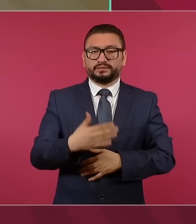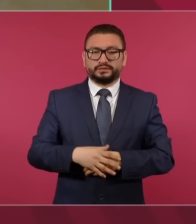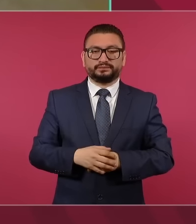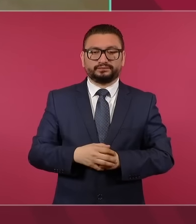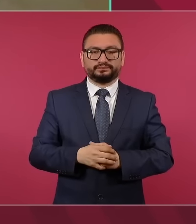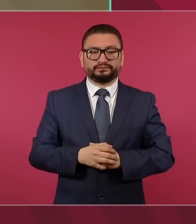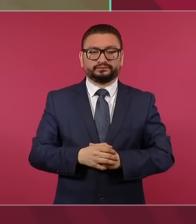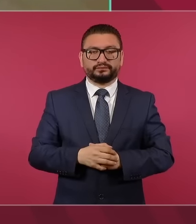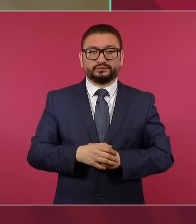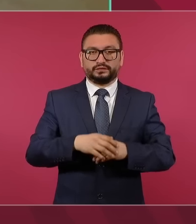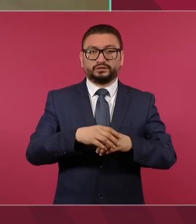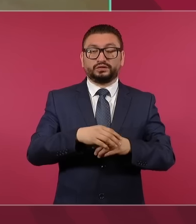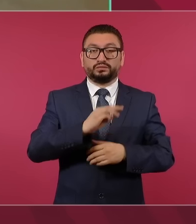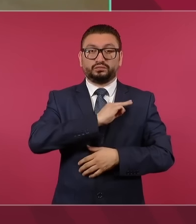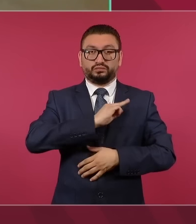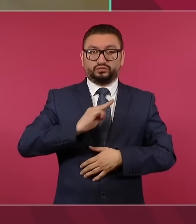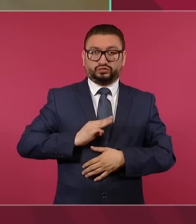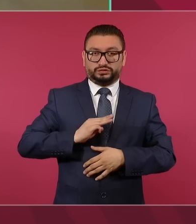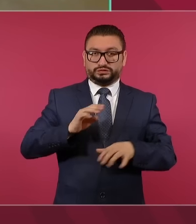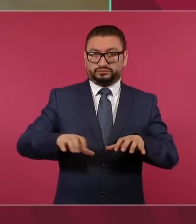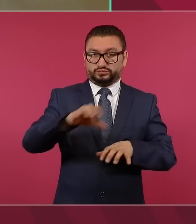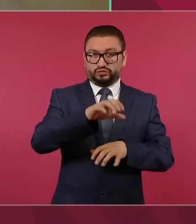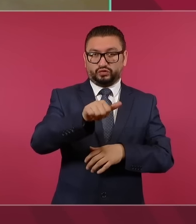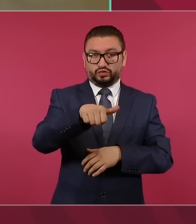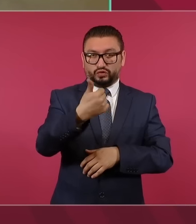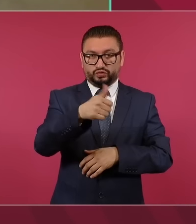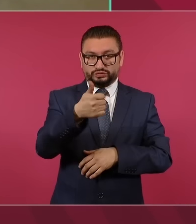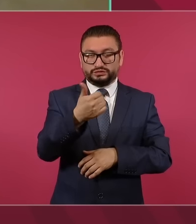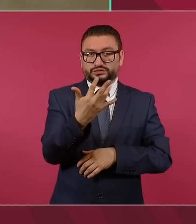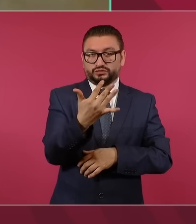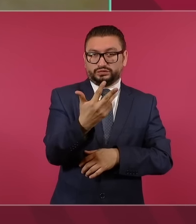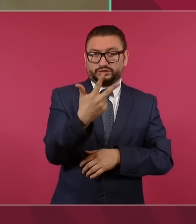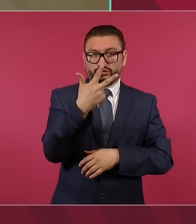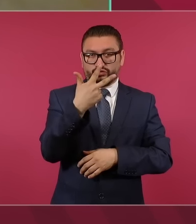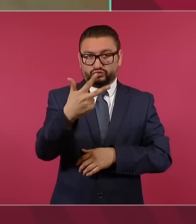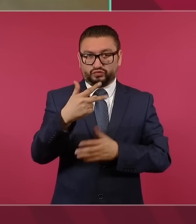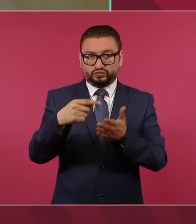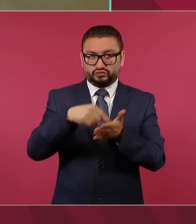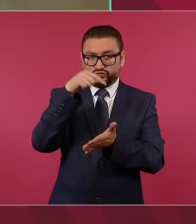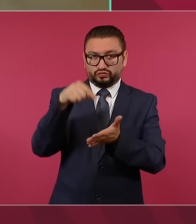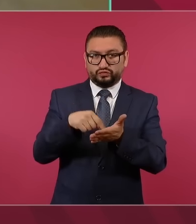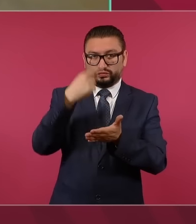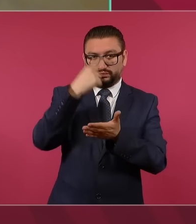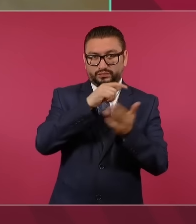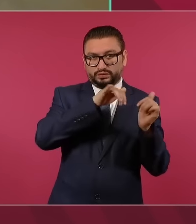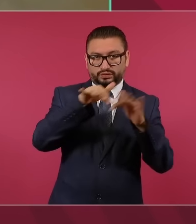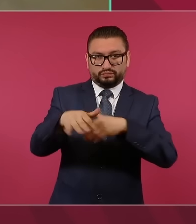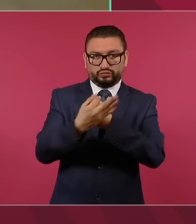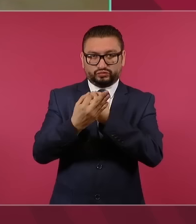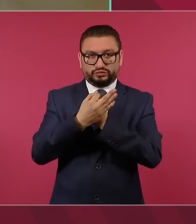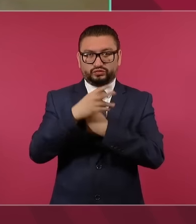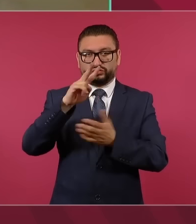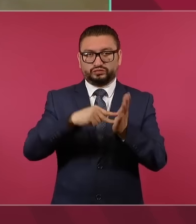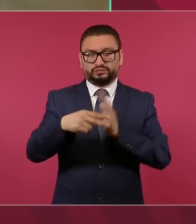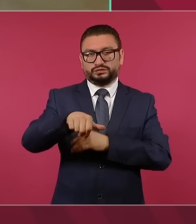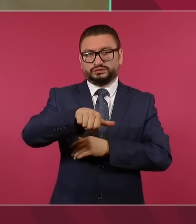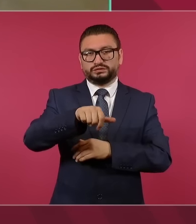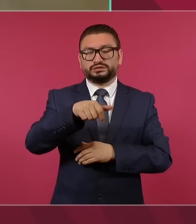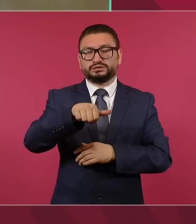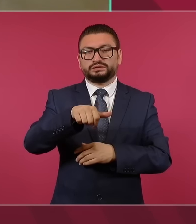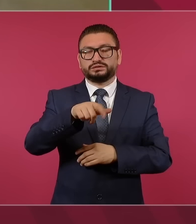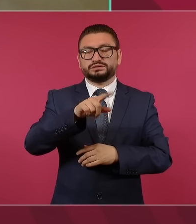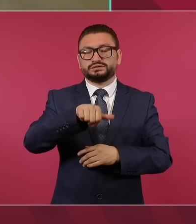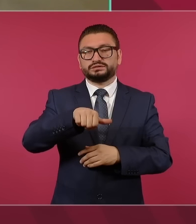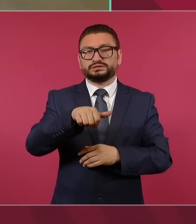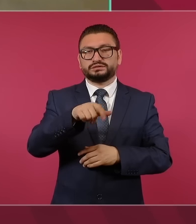11 municipios tenemos los 58 refugios temporales con 2193